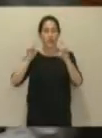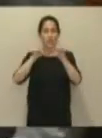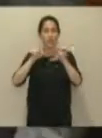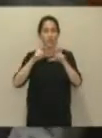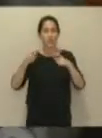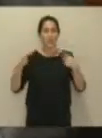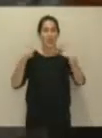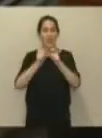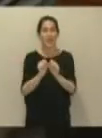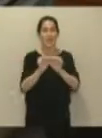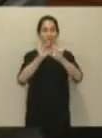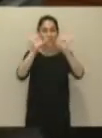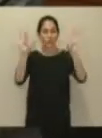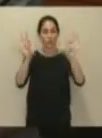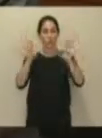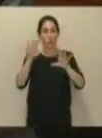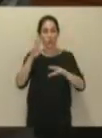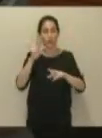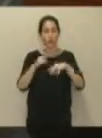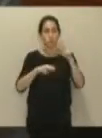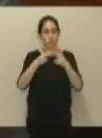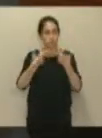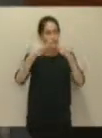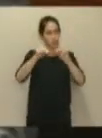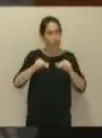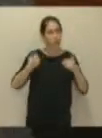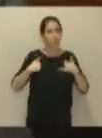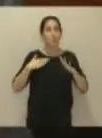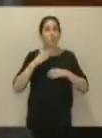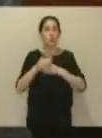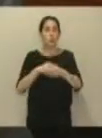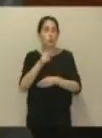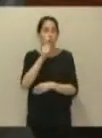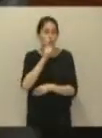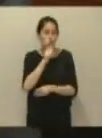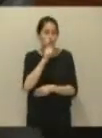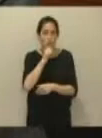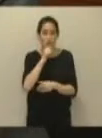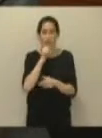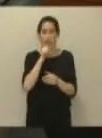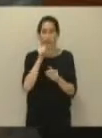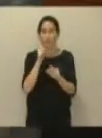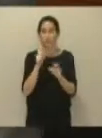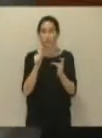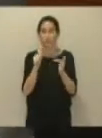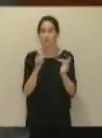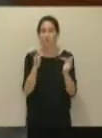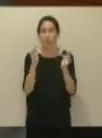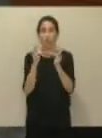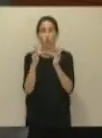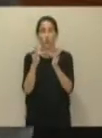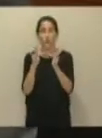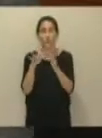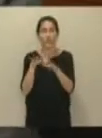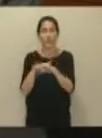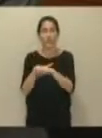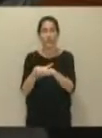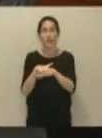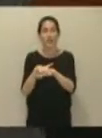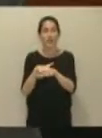terminada y que no está en uso tampoco, ni siquiera conectada todavía a la red